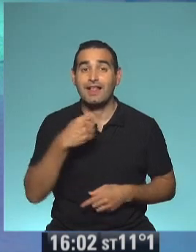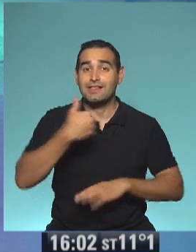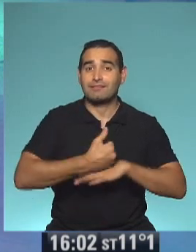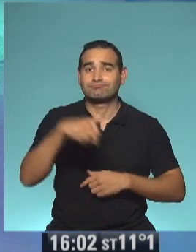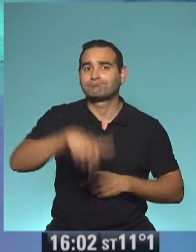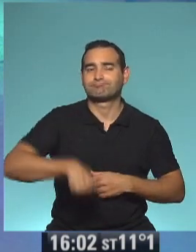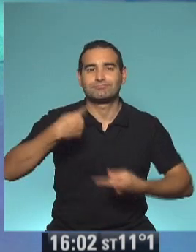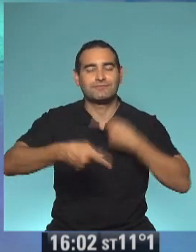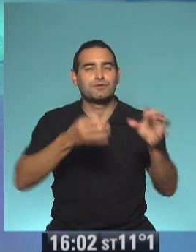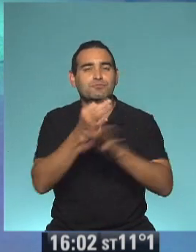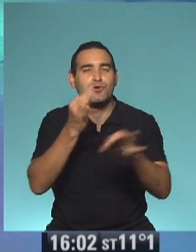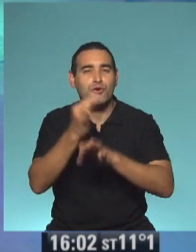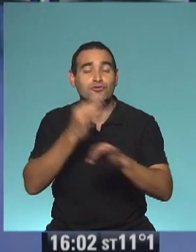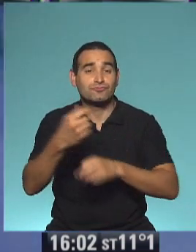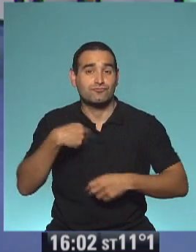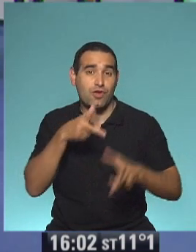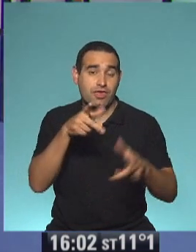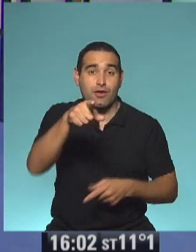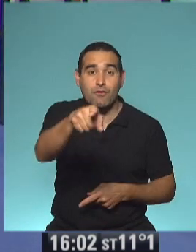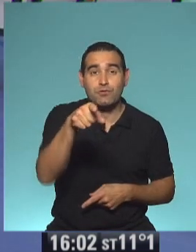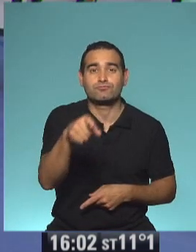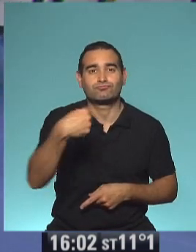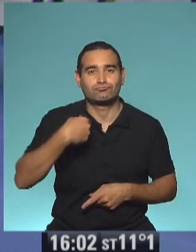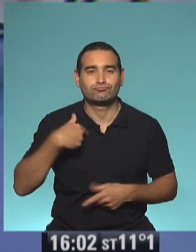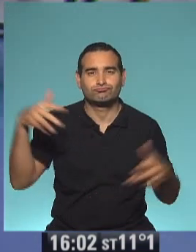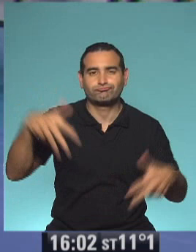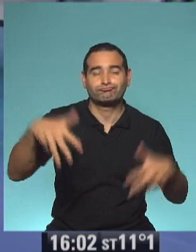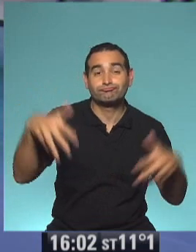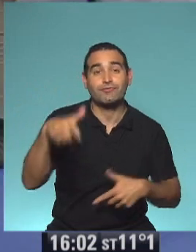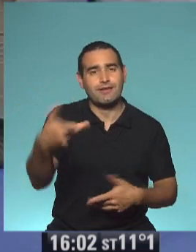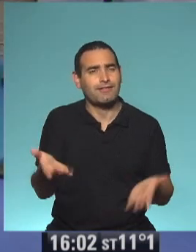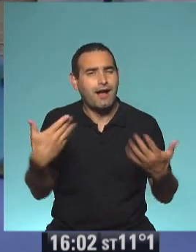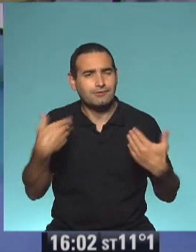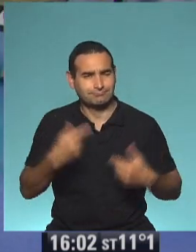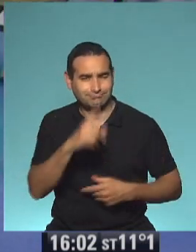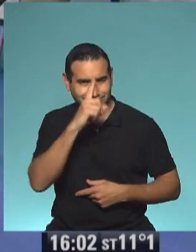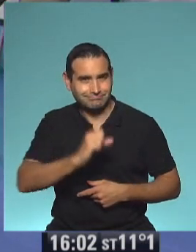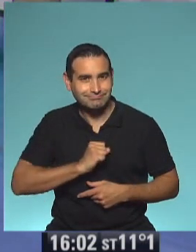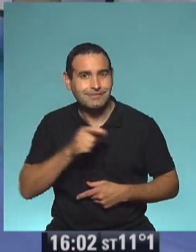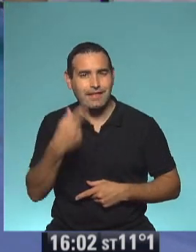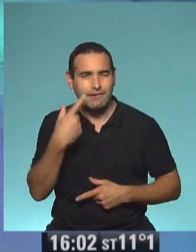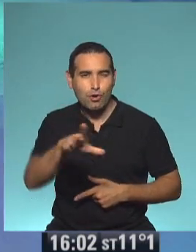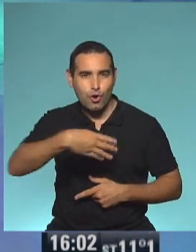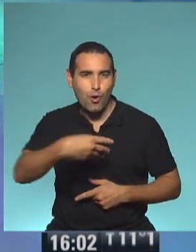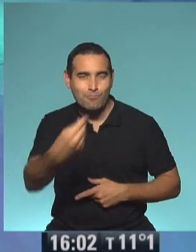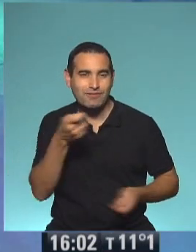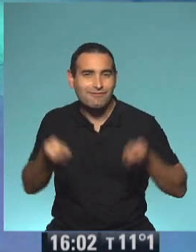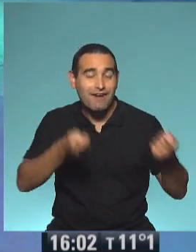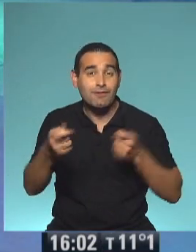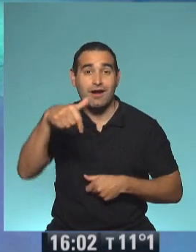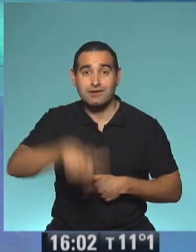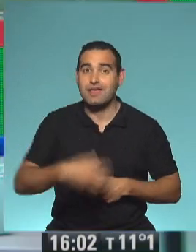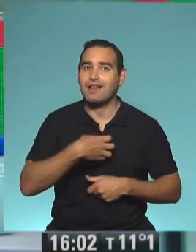en Seguimos Educando, y te lo digo a vos que estoy rapeando, dale, anímate, improvisame, dale que hay clases,